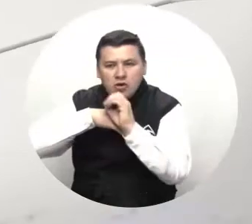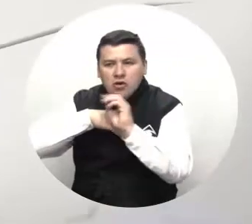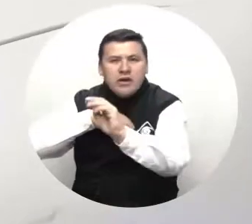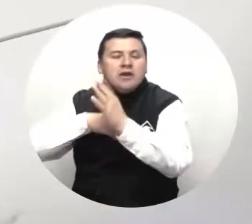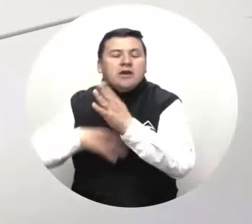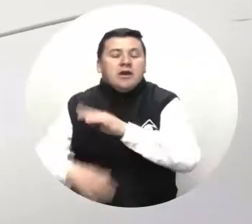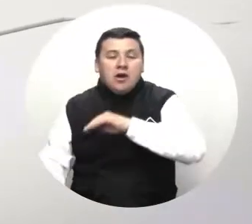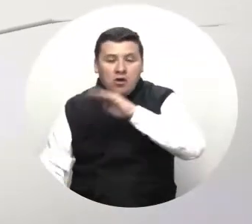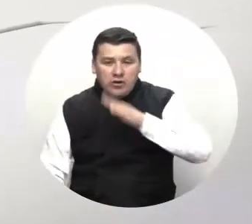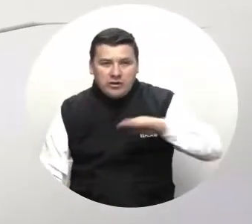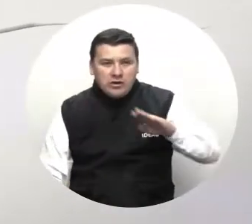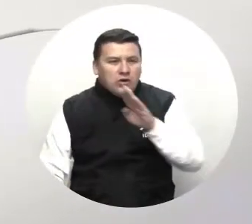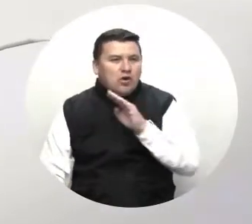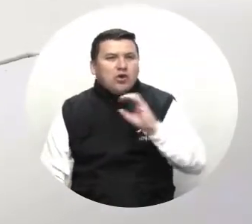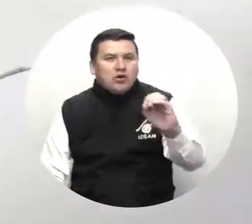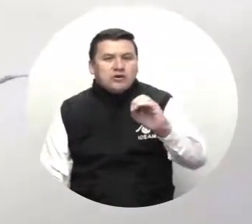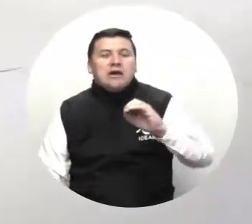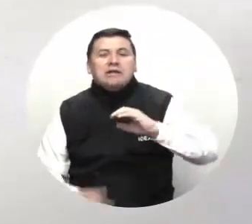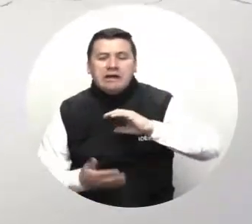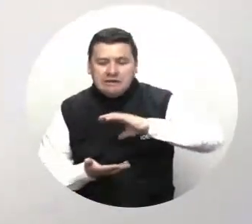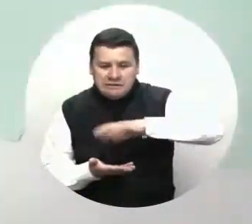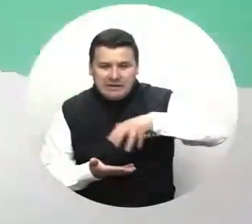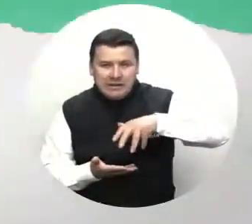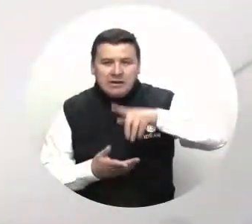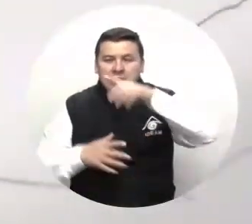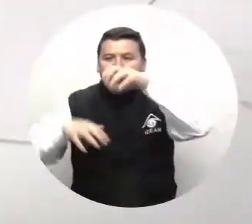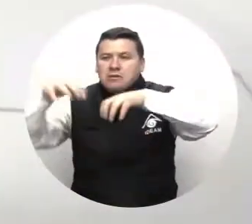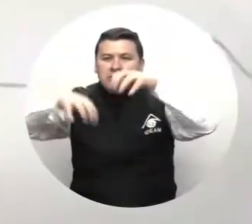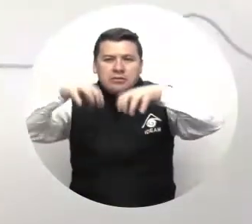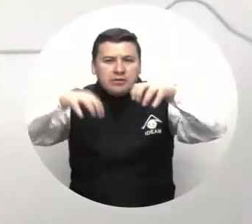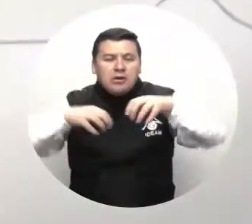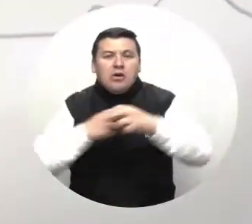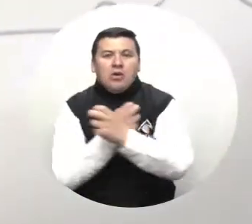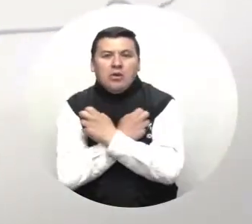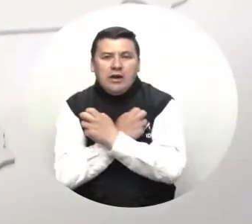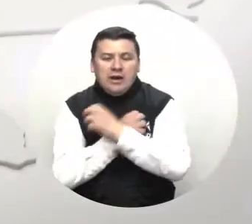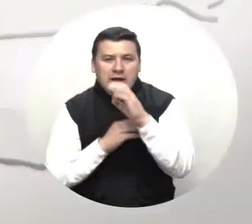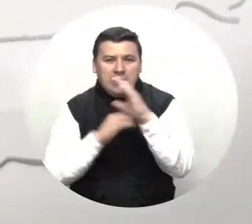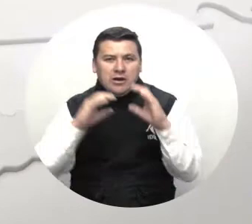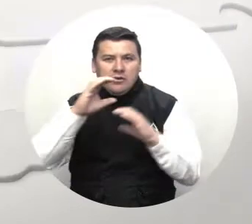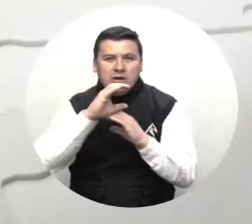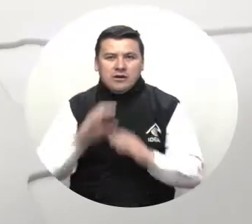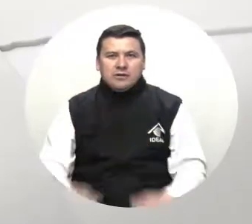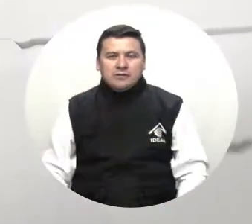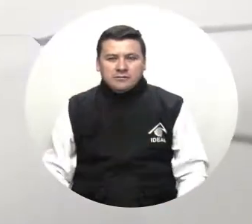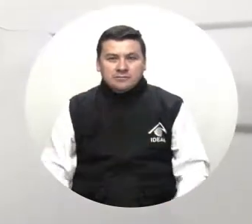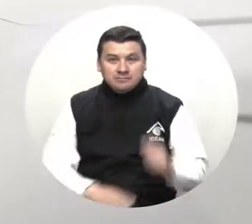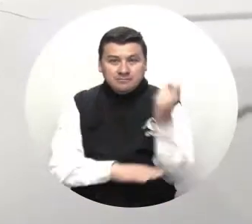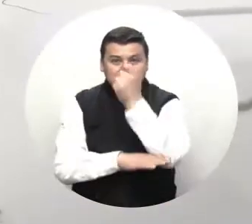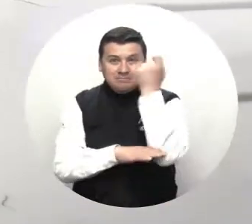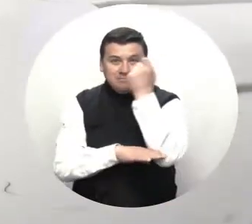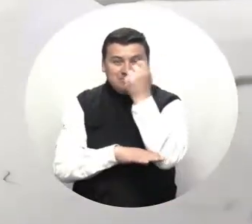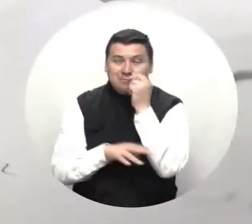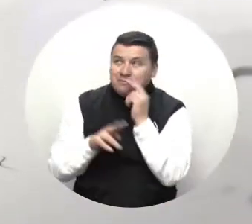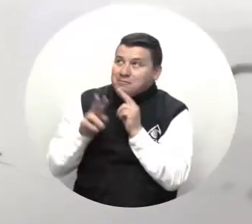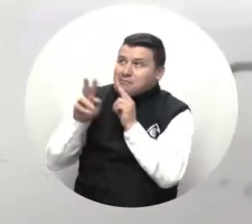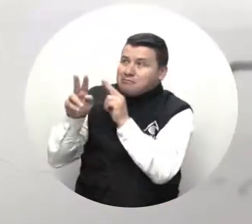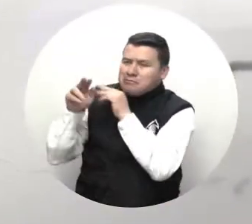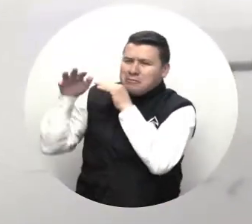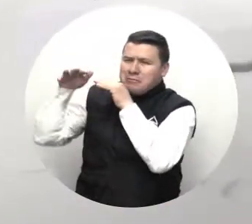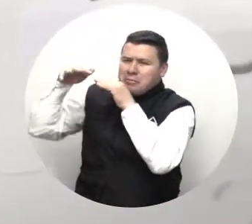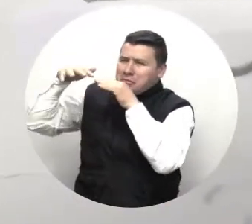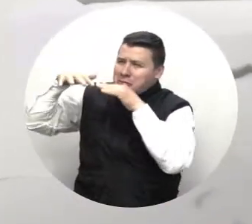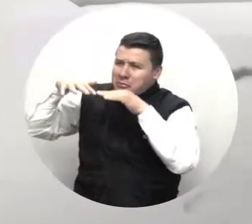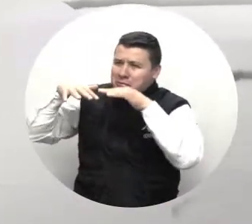Antioquia, occidente de Santander y lloviznas en sectores de Huila y Cauca. En los llanos orientales se pronostica un cielo